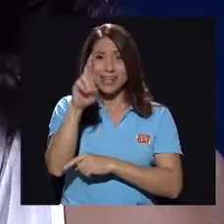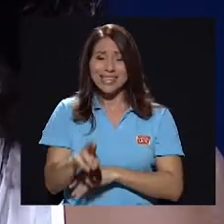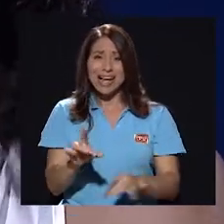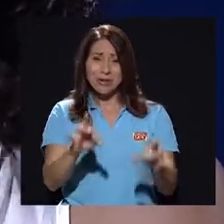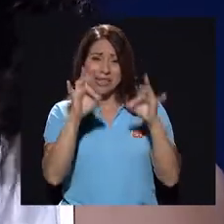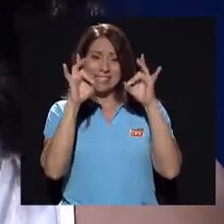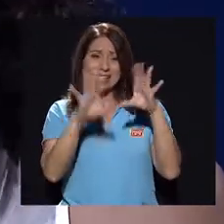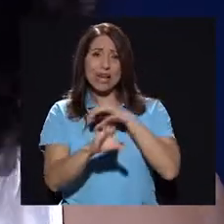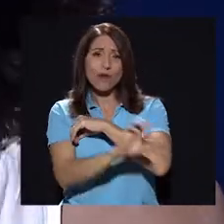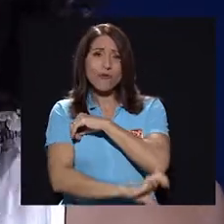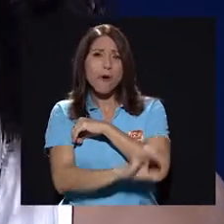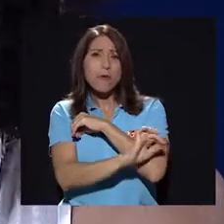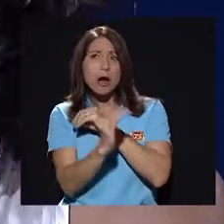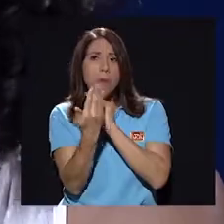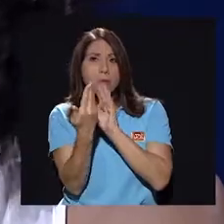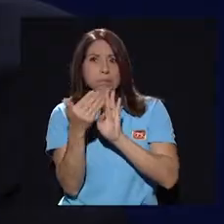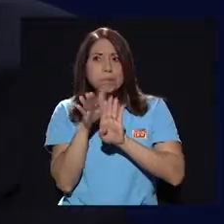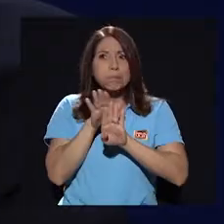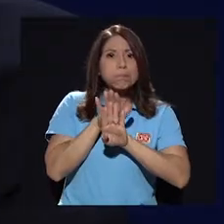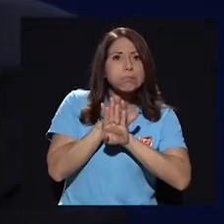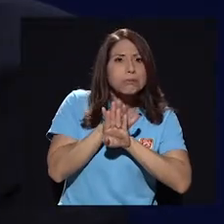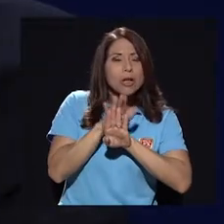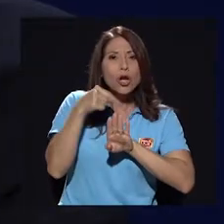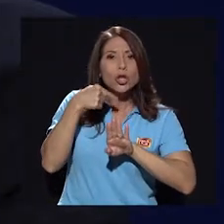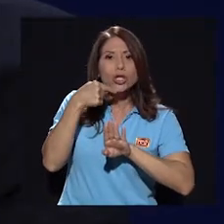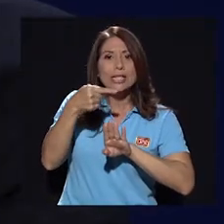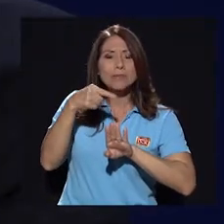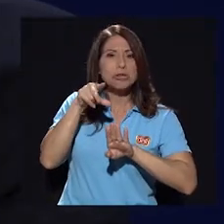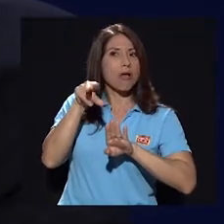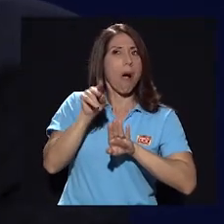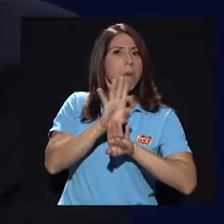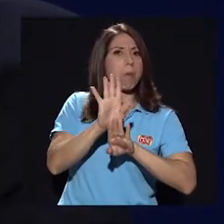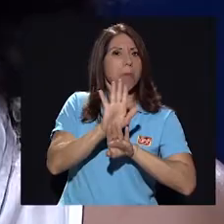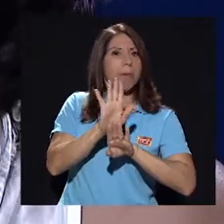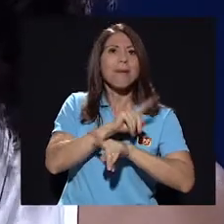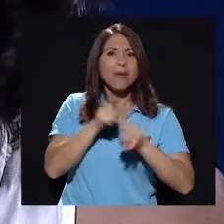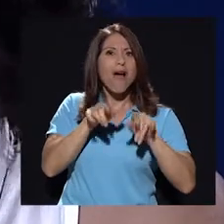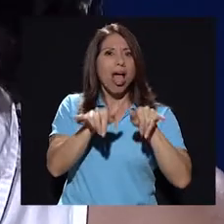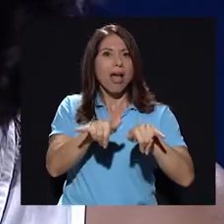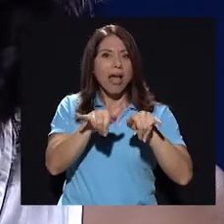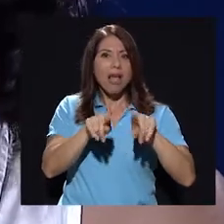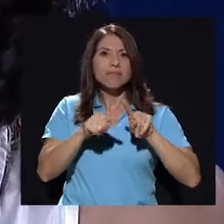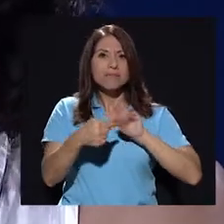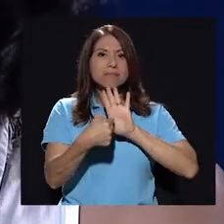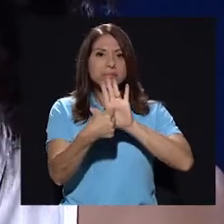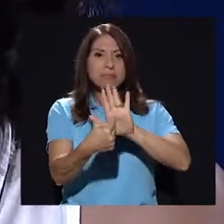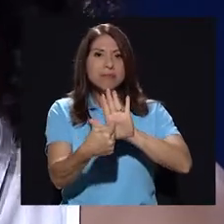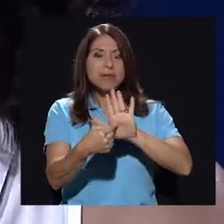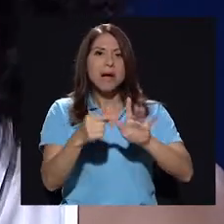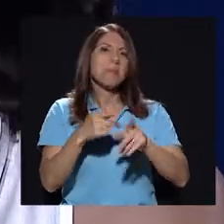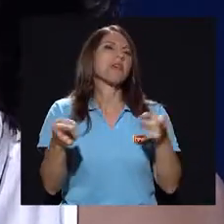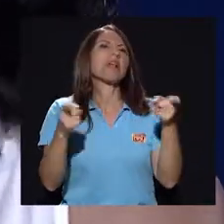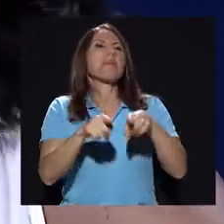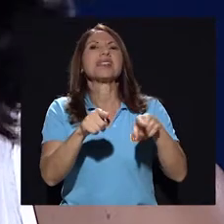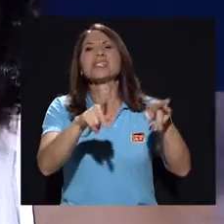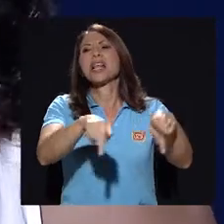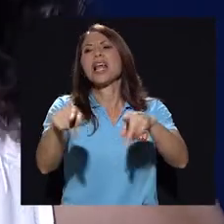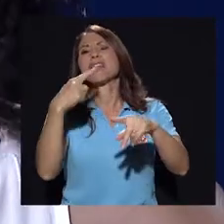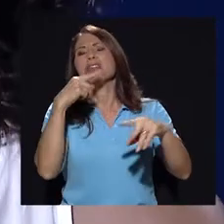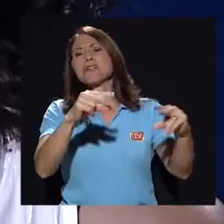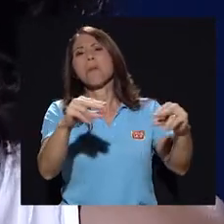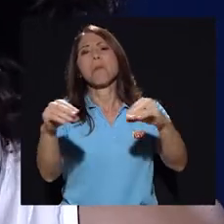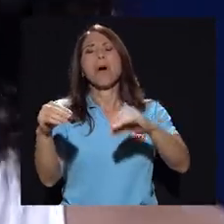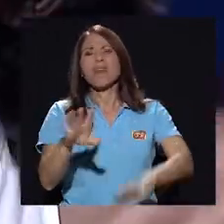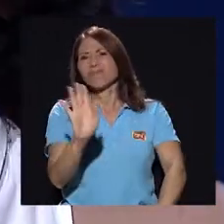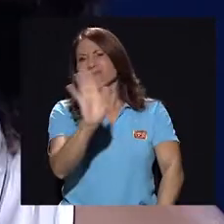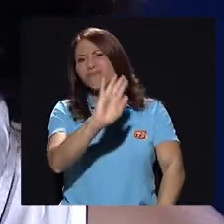una xenofobia un poco solapada, ¿verdad? O sea, un poco que queremos negarla y mentira, está ahí, lo que pasa es que es como, no, todo